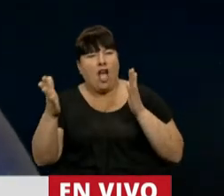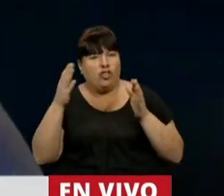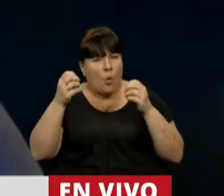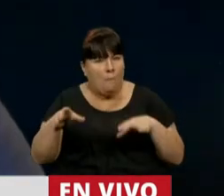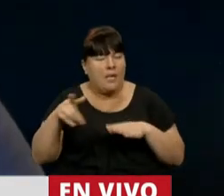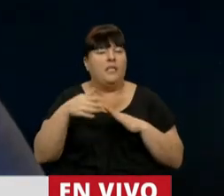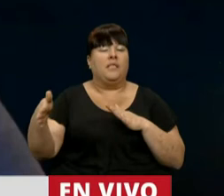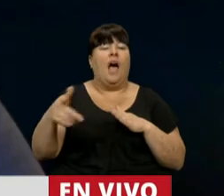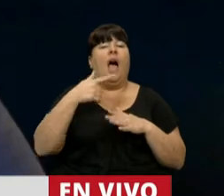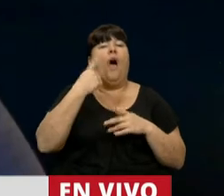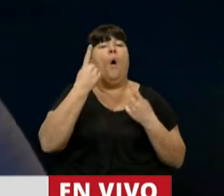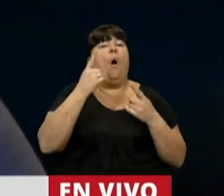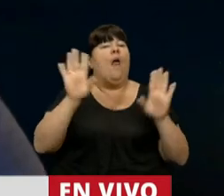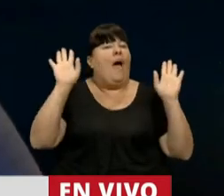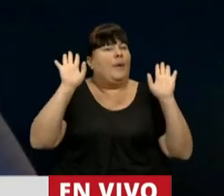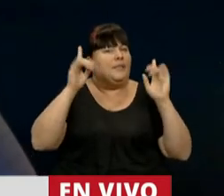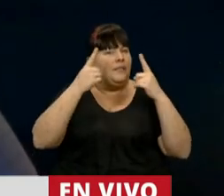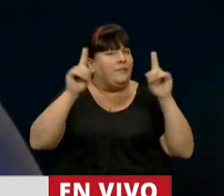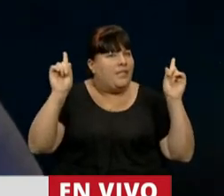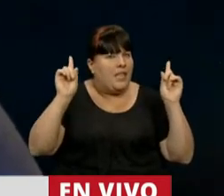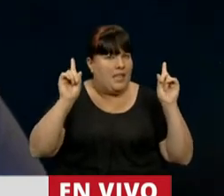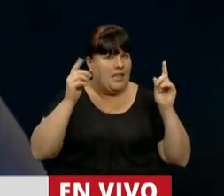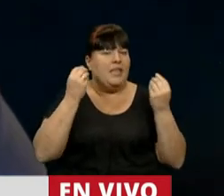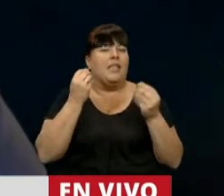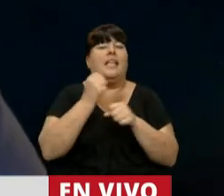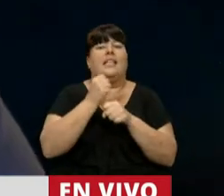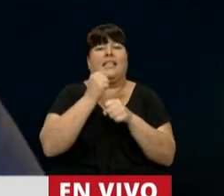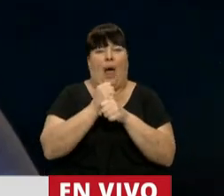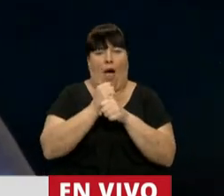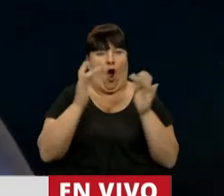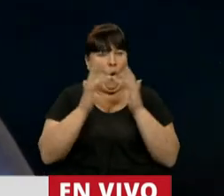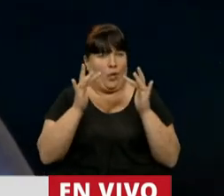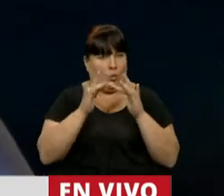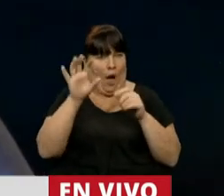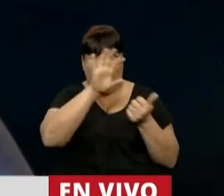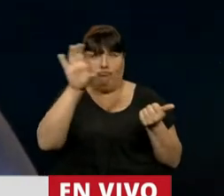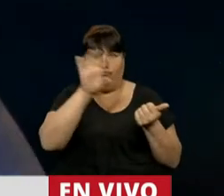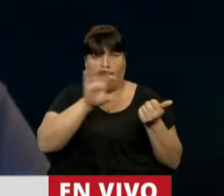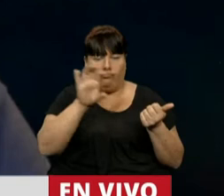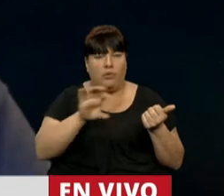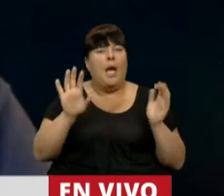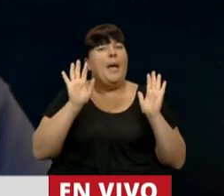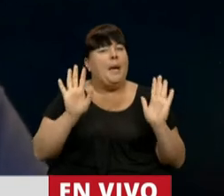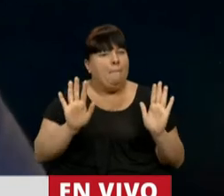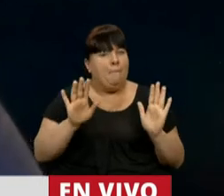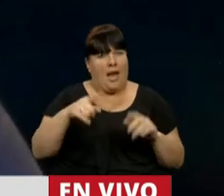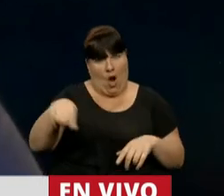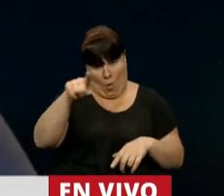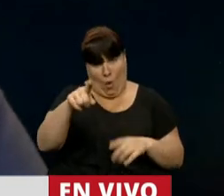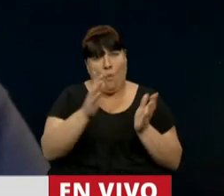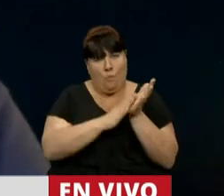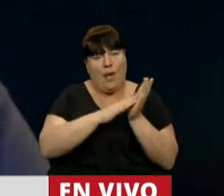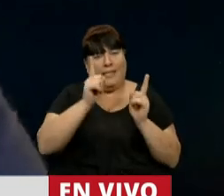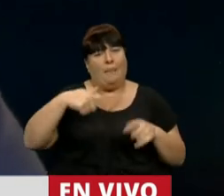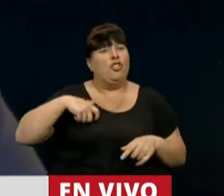un funcionamiento excepcionalísimo, que es el funcionamiento virtual. Pero le consta a usted y le